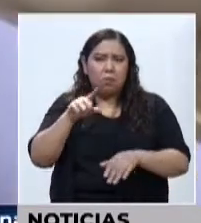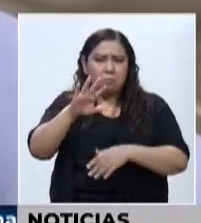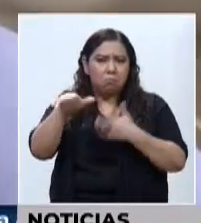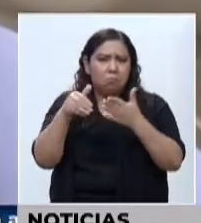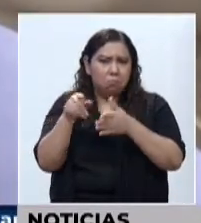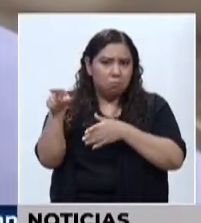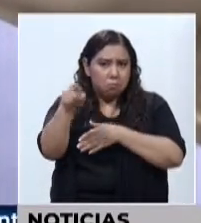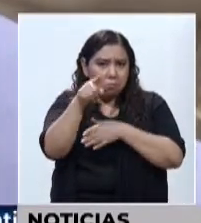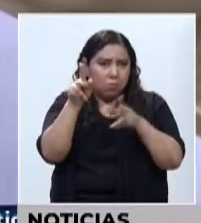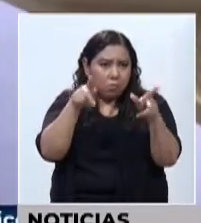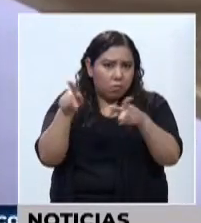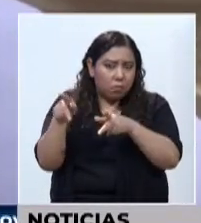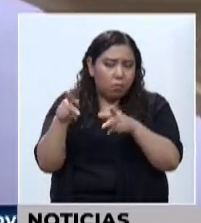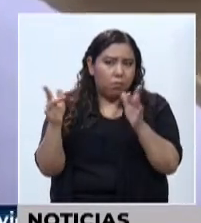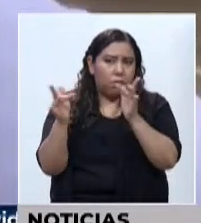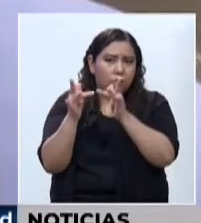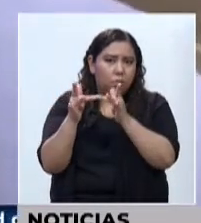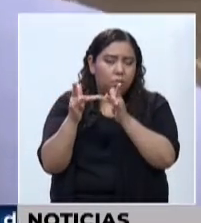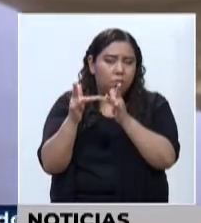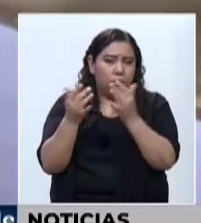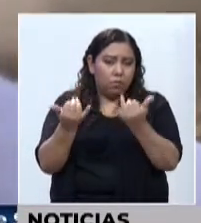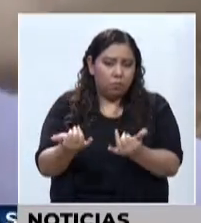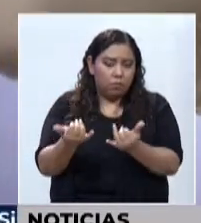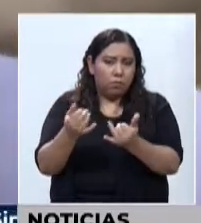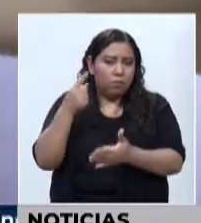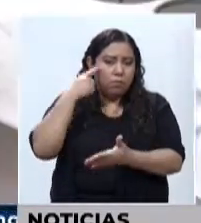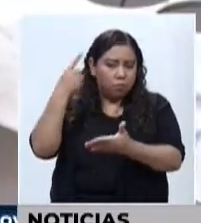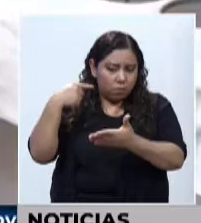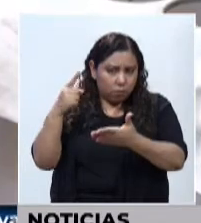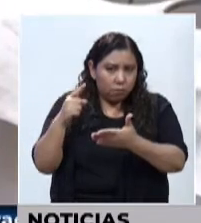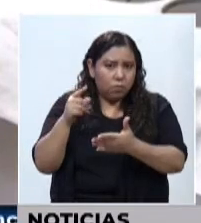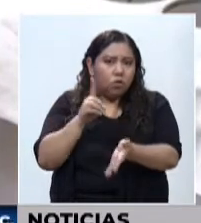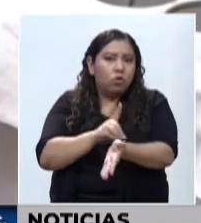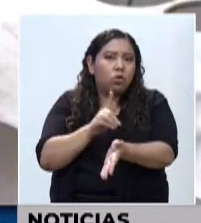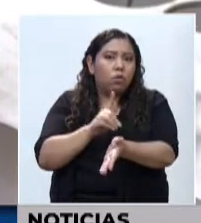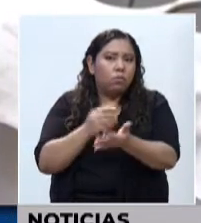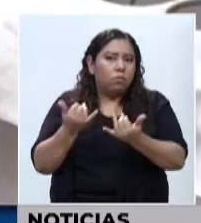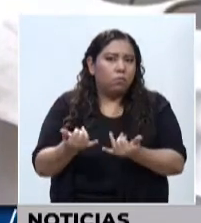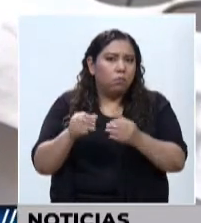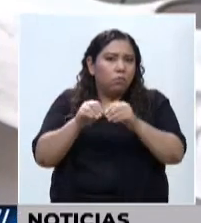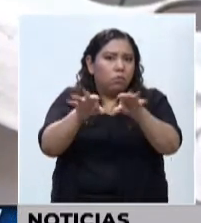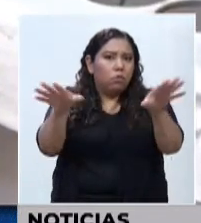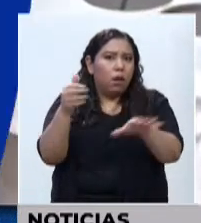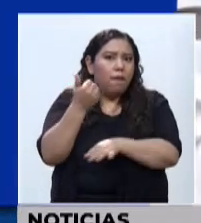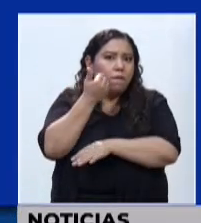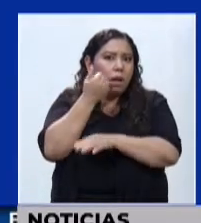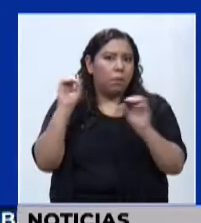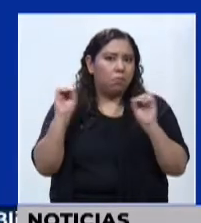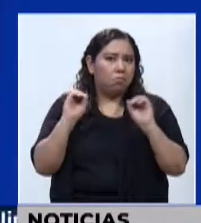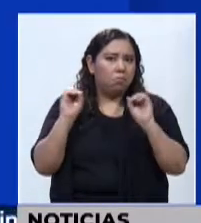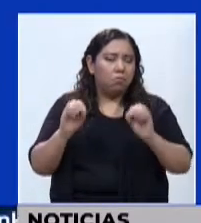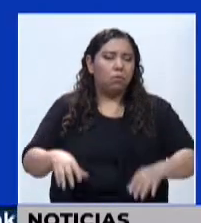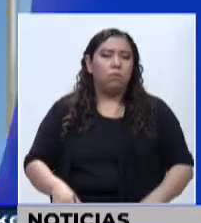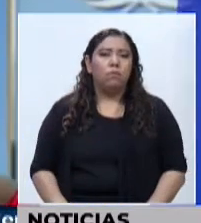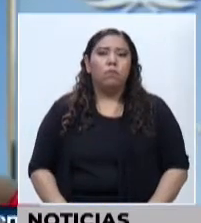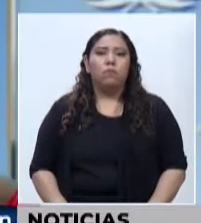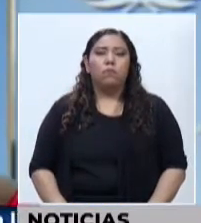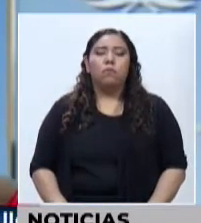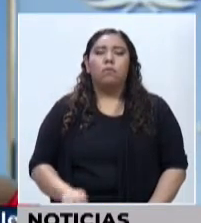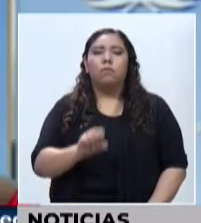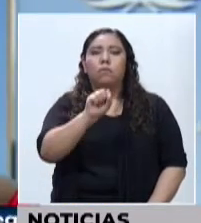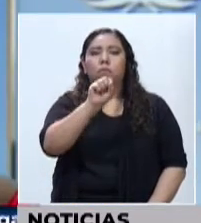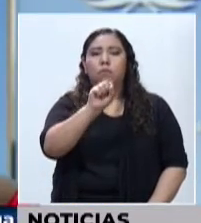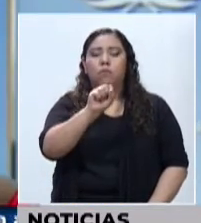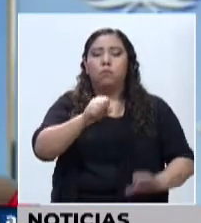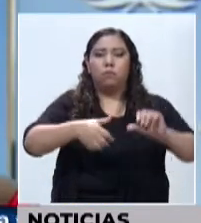personas que han estado en contacto con él fueron sometidas a supervisión médica. Por el momento, no se han identificado más casos. En Sudamérica,